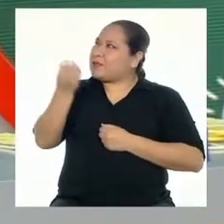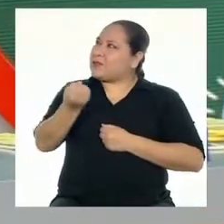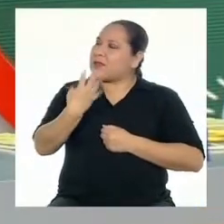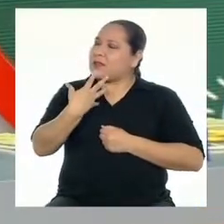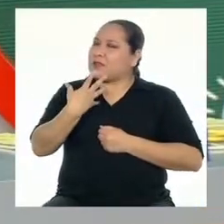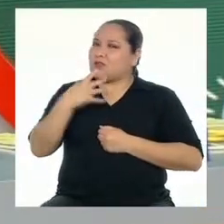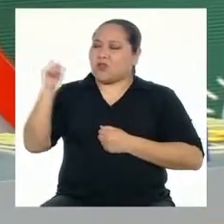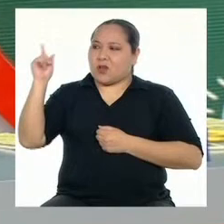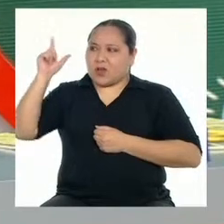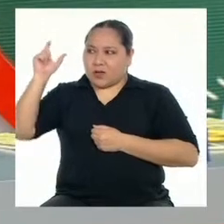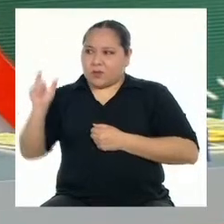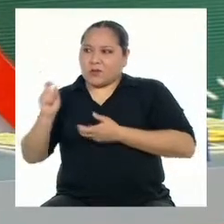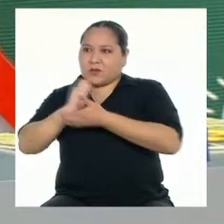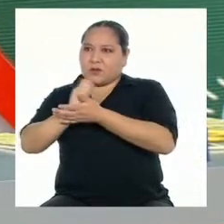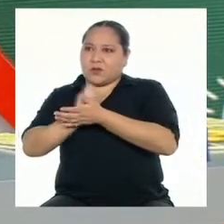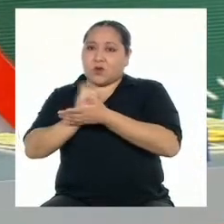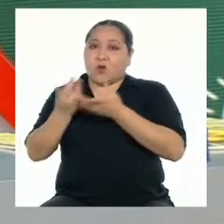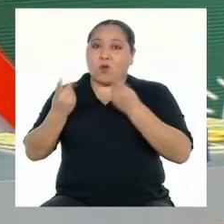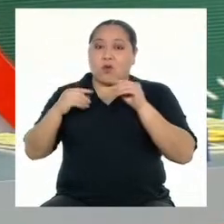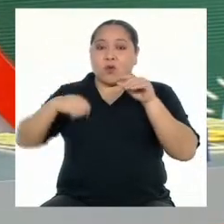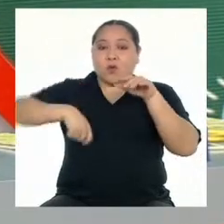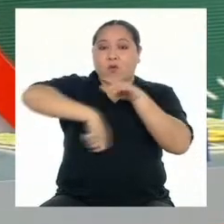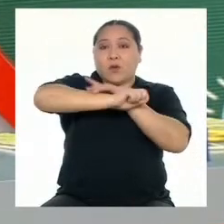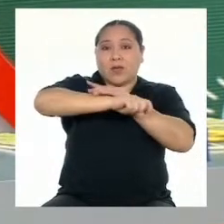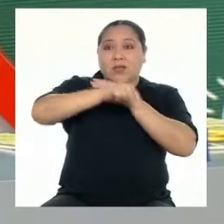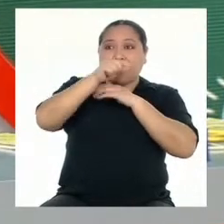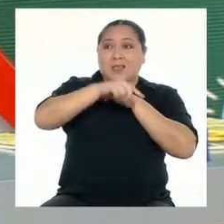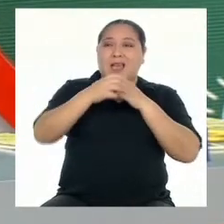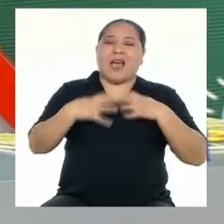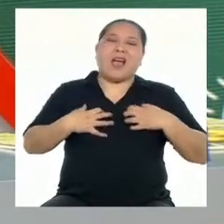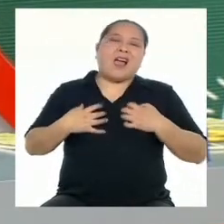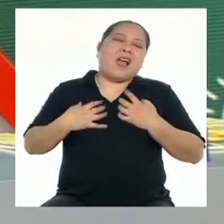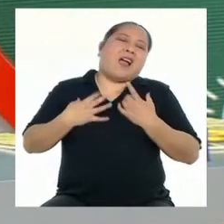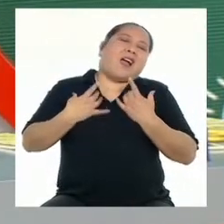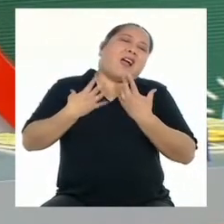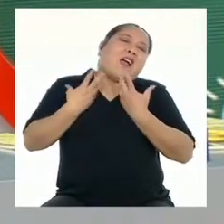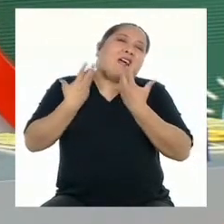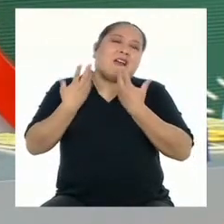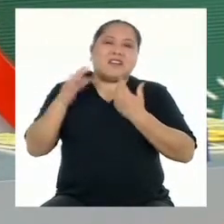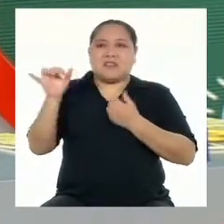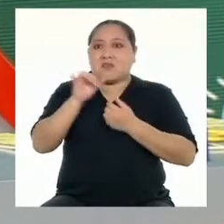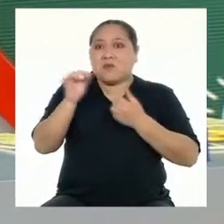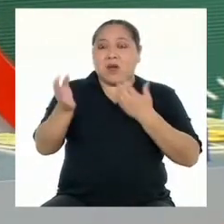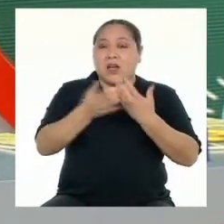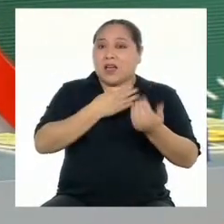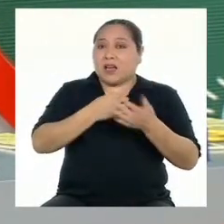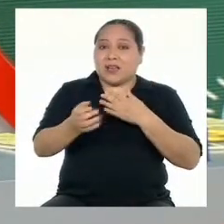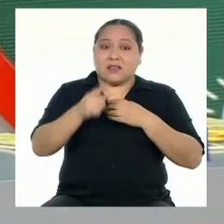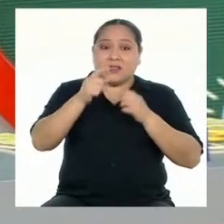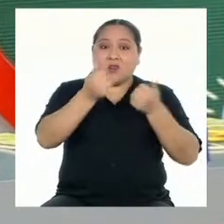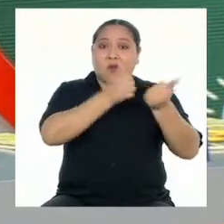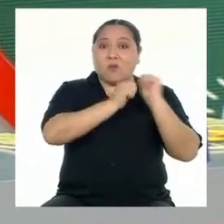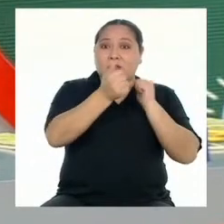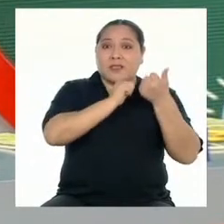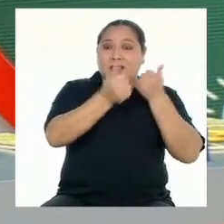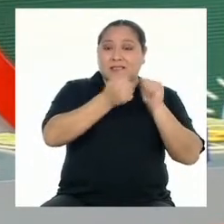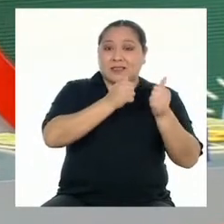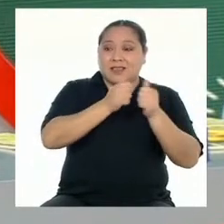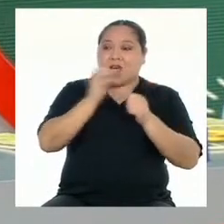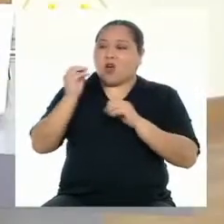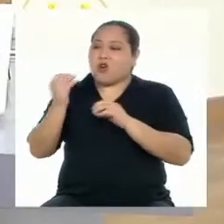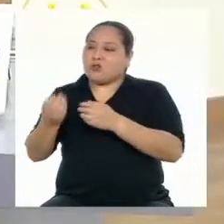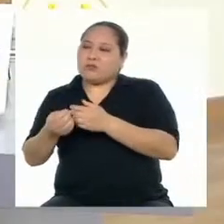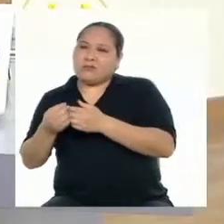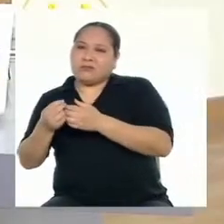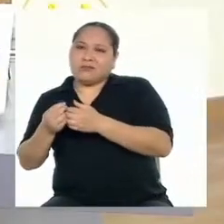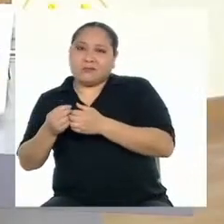decir el autor es que cuando uno mete un gol, la emoción es igual, ya sea en el mundial o en la canchita del barrio.